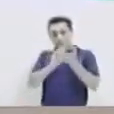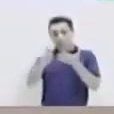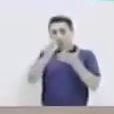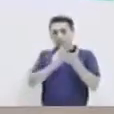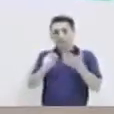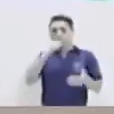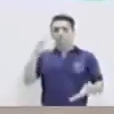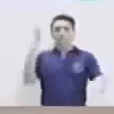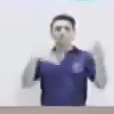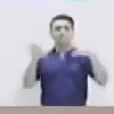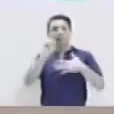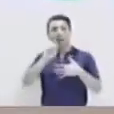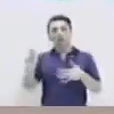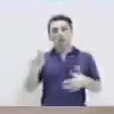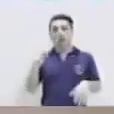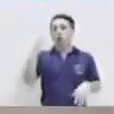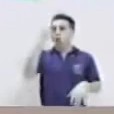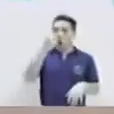sus bocas.